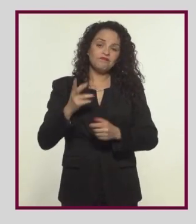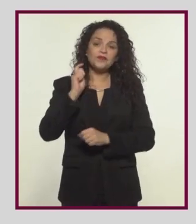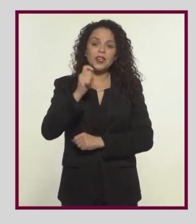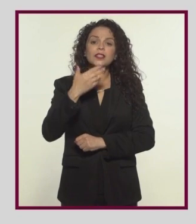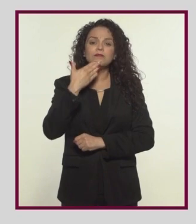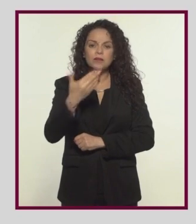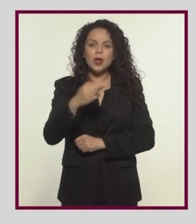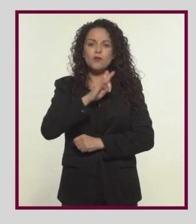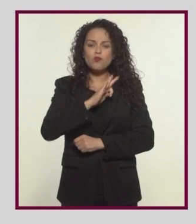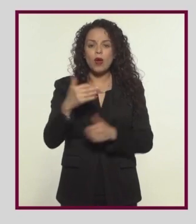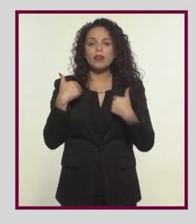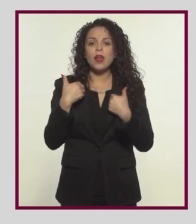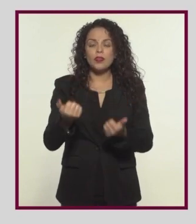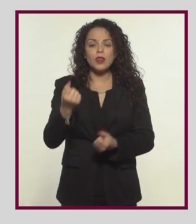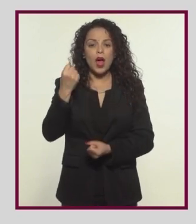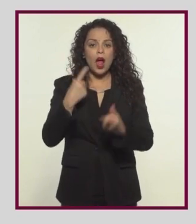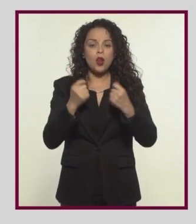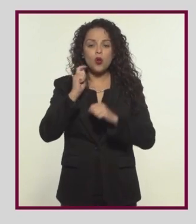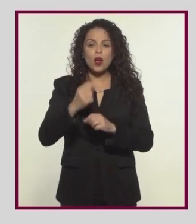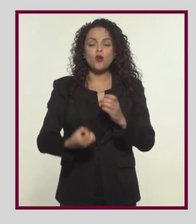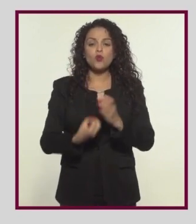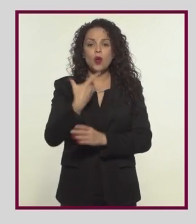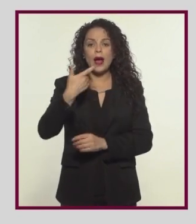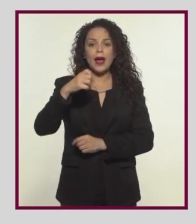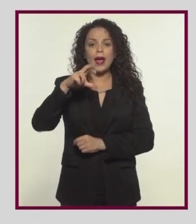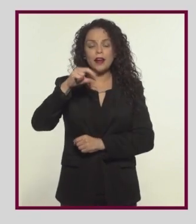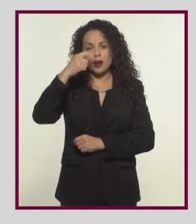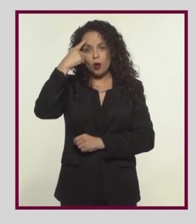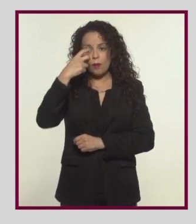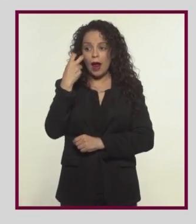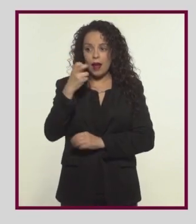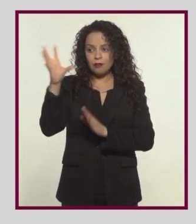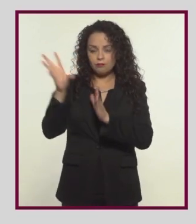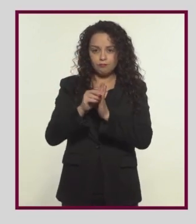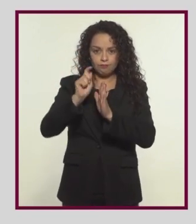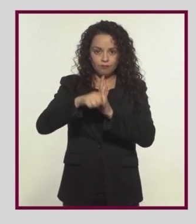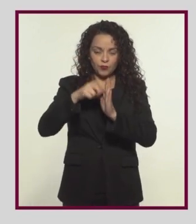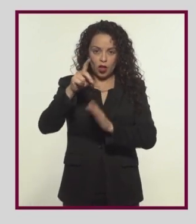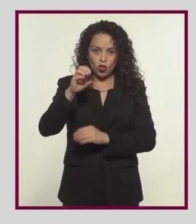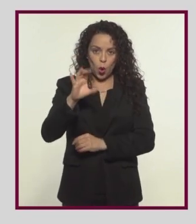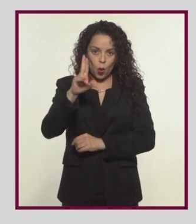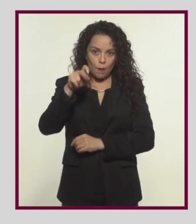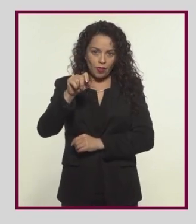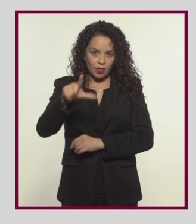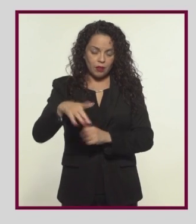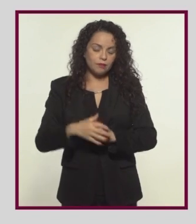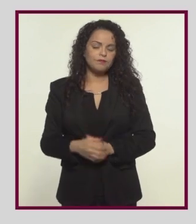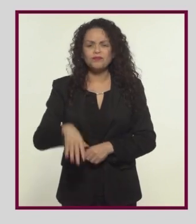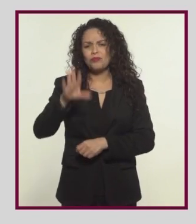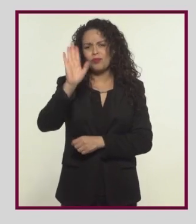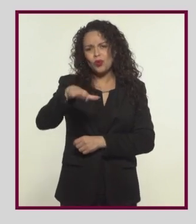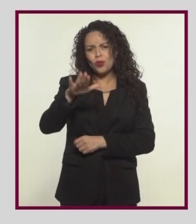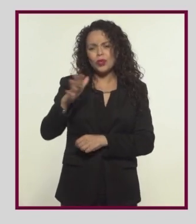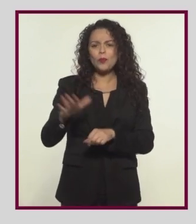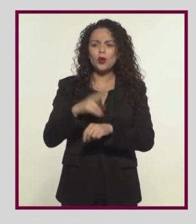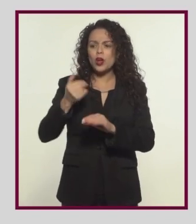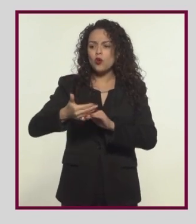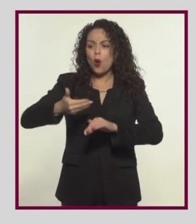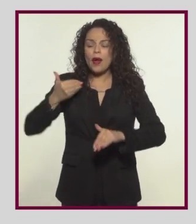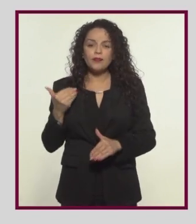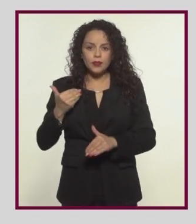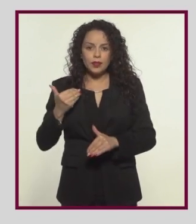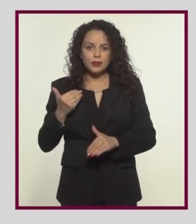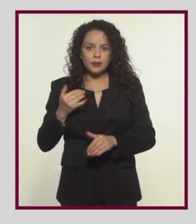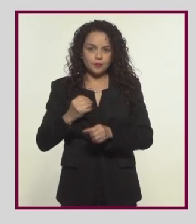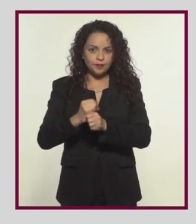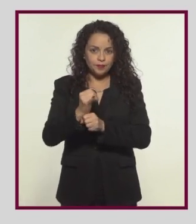cualquier forma, es un buen punto de partida para entender algunos de los nuevos géneros documentales. Oye, ¿y por qué no antes de